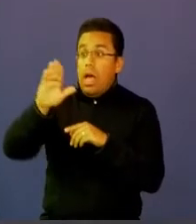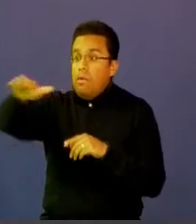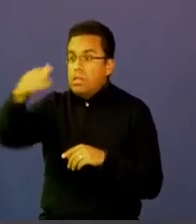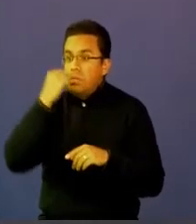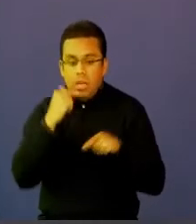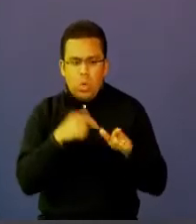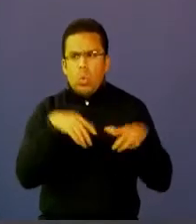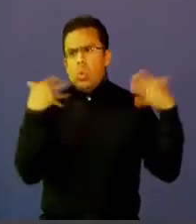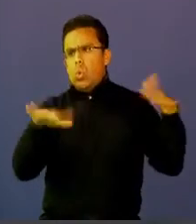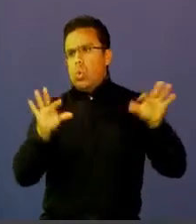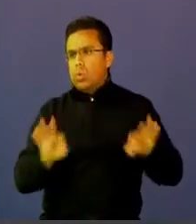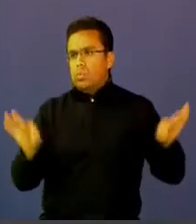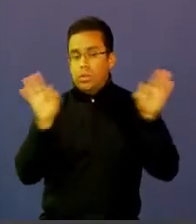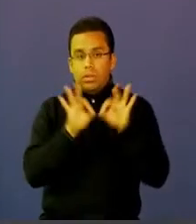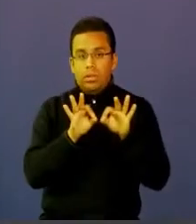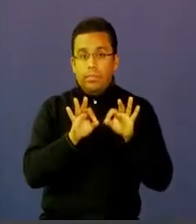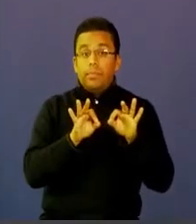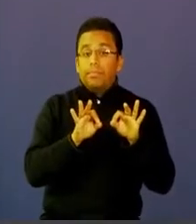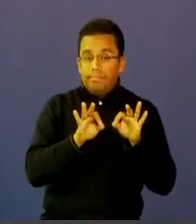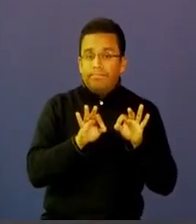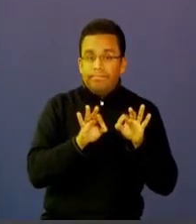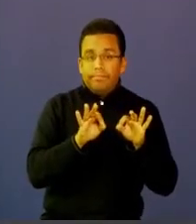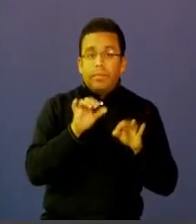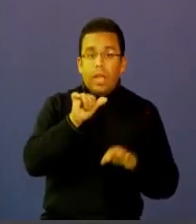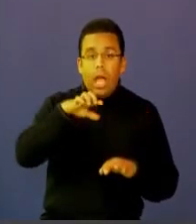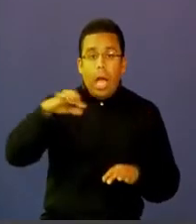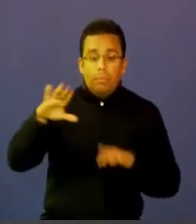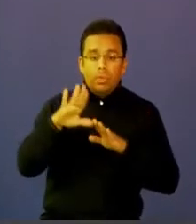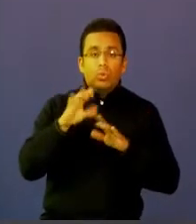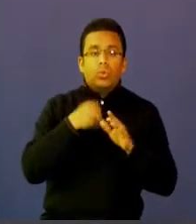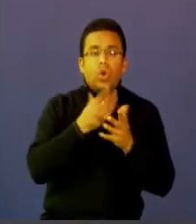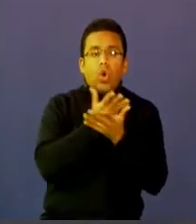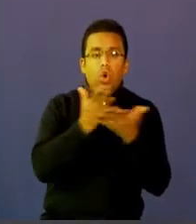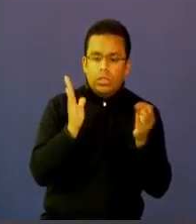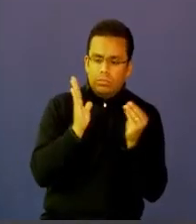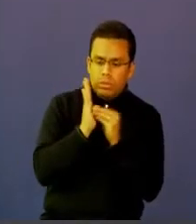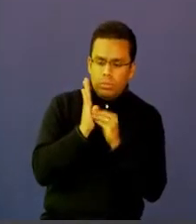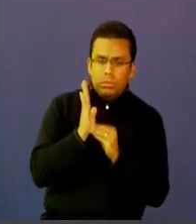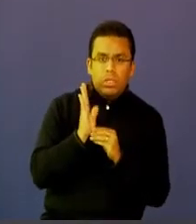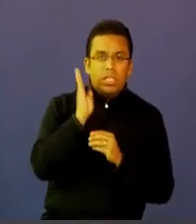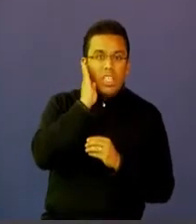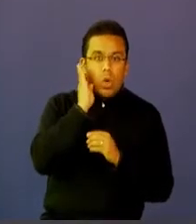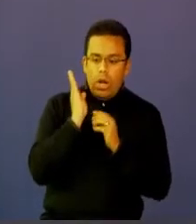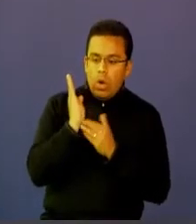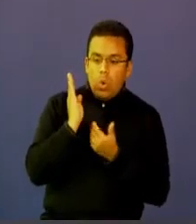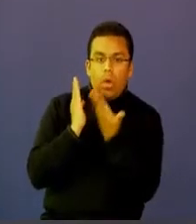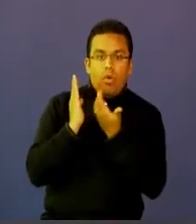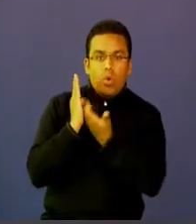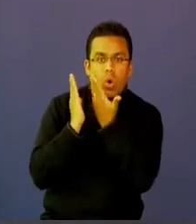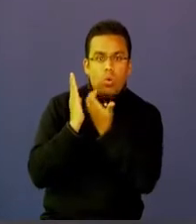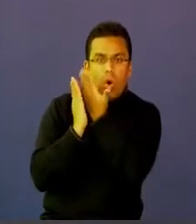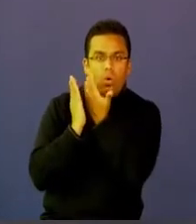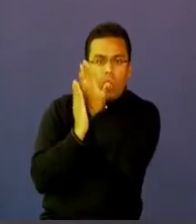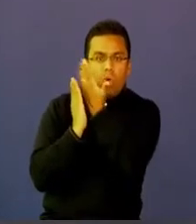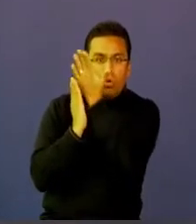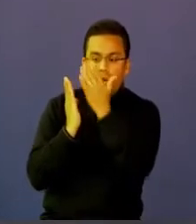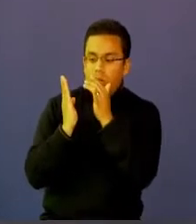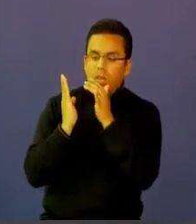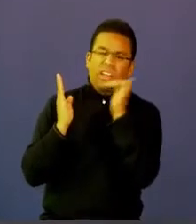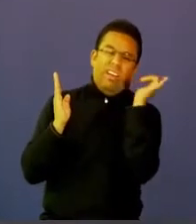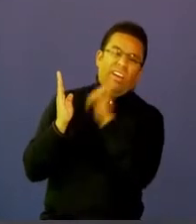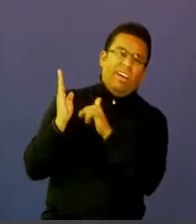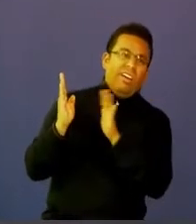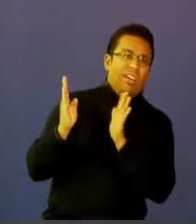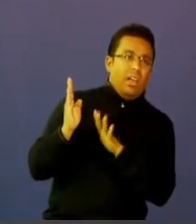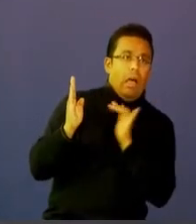Requerimos contenidos digitales que estén todo el tiempo, permanentemente, actualizando información. No nos conformamos con